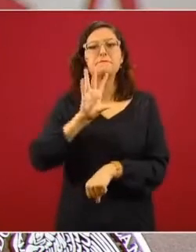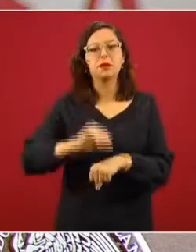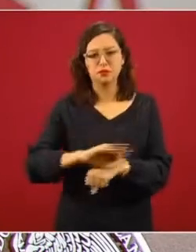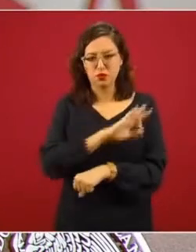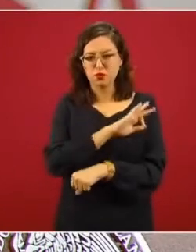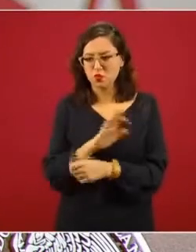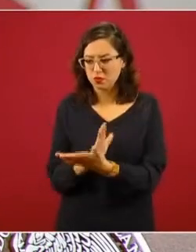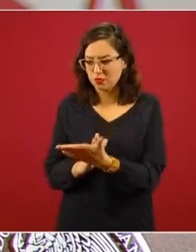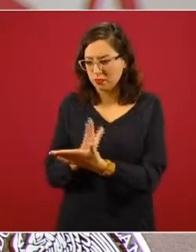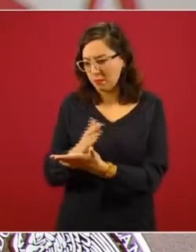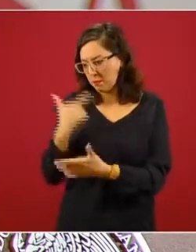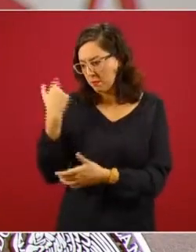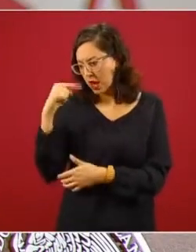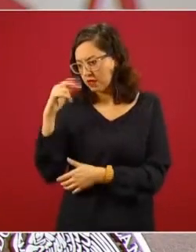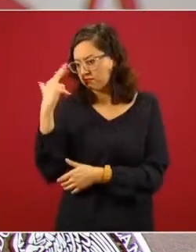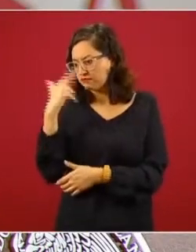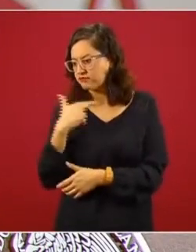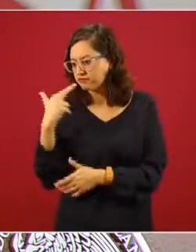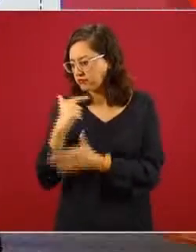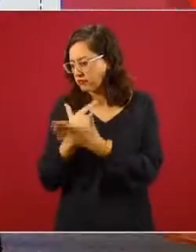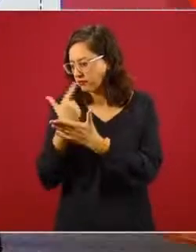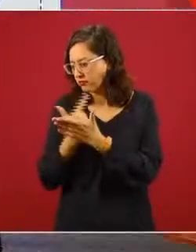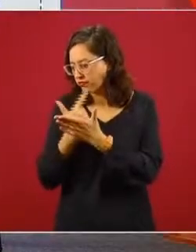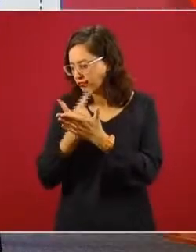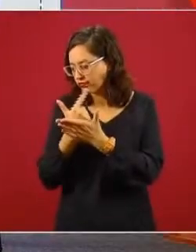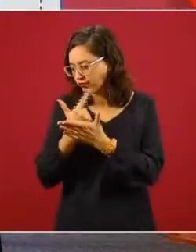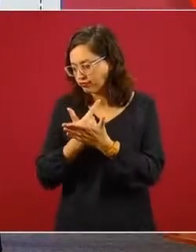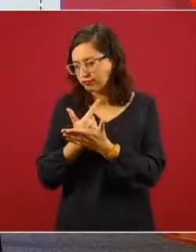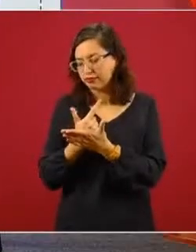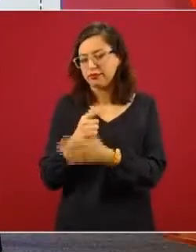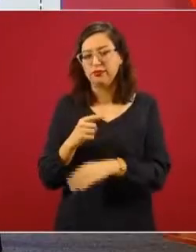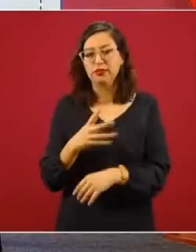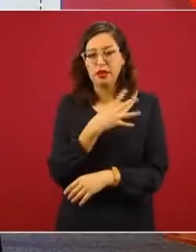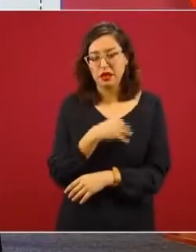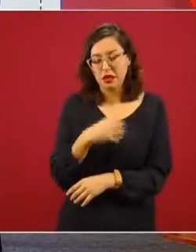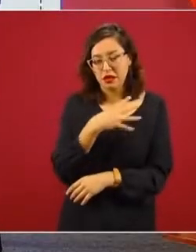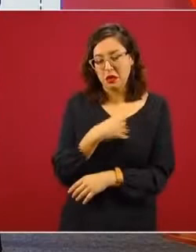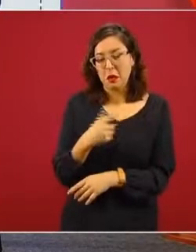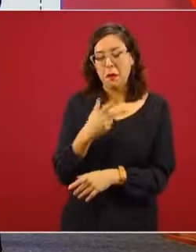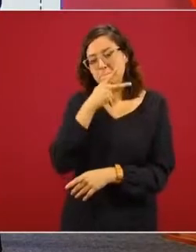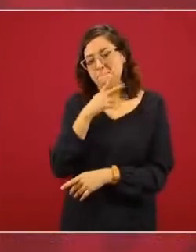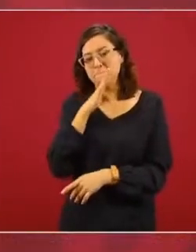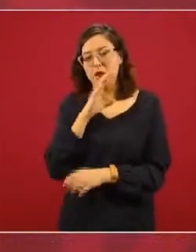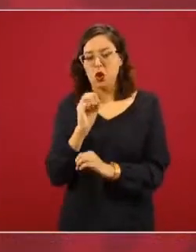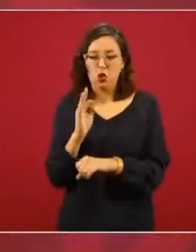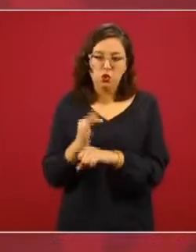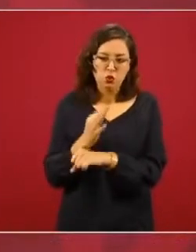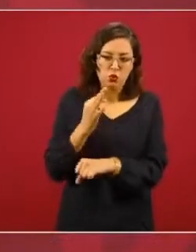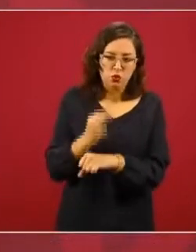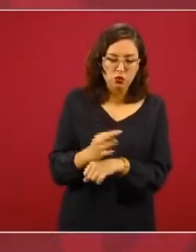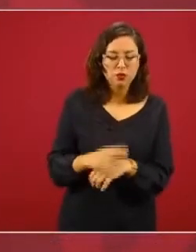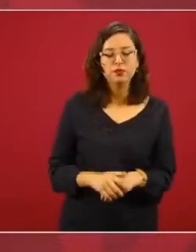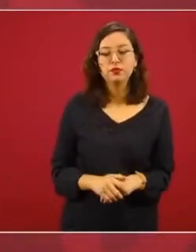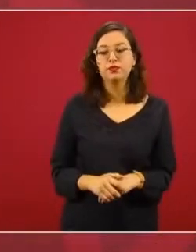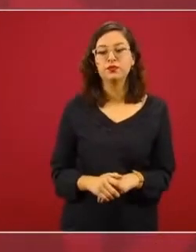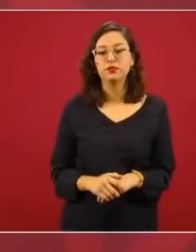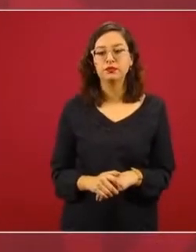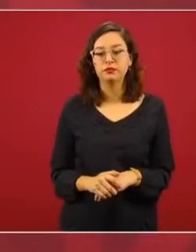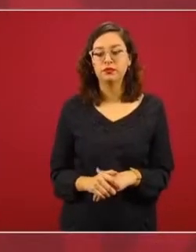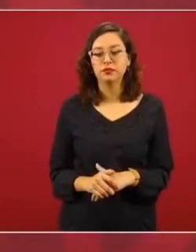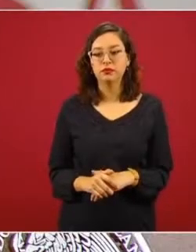acceso al estado de cuenta de sus hijos, los padres o los tutores, el padre